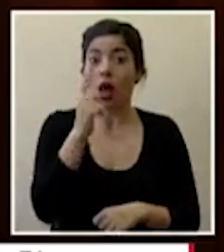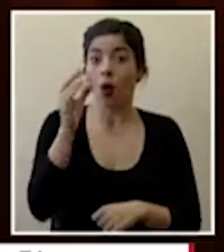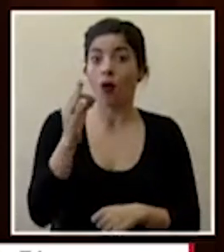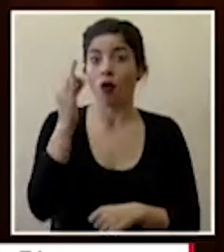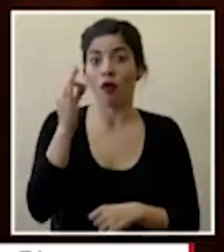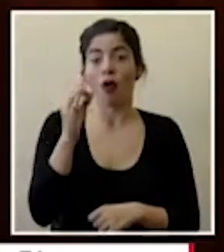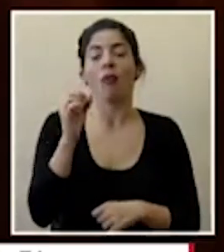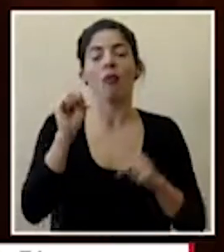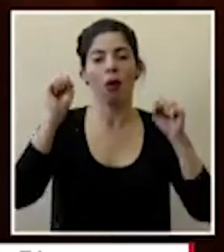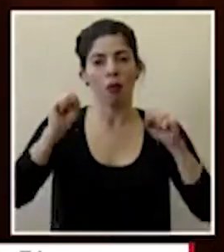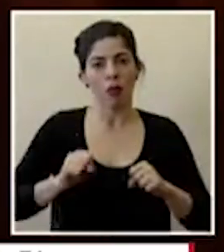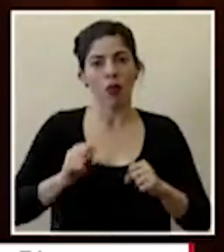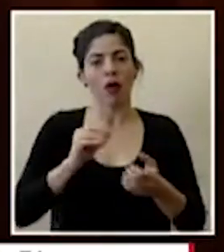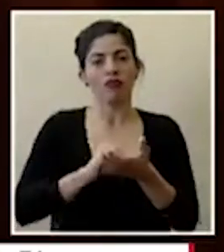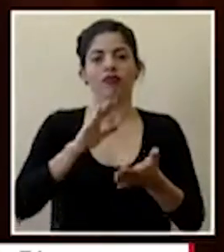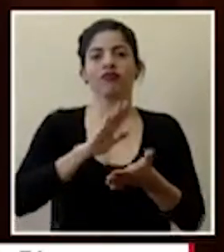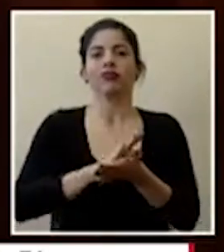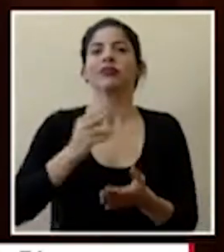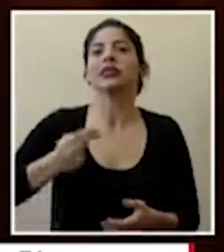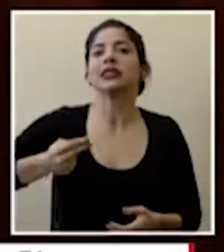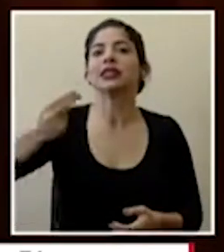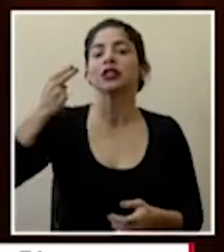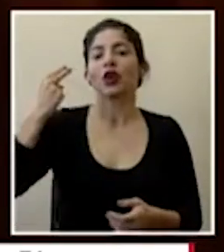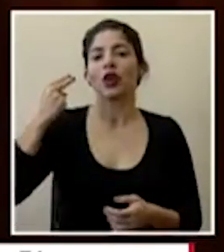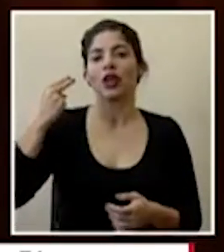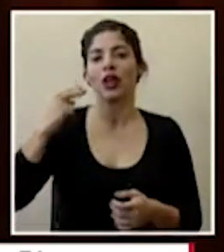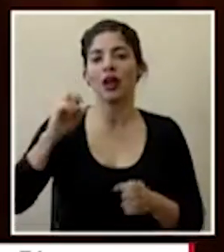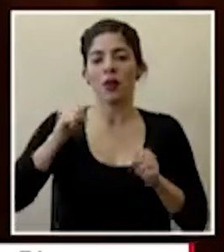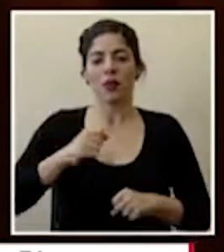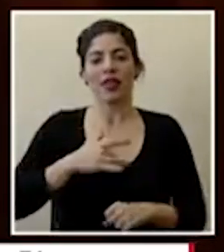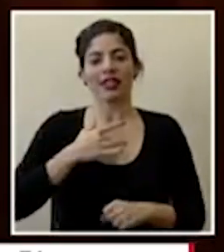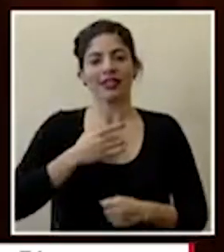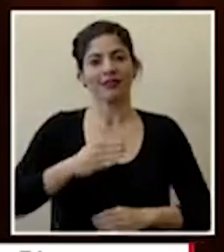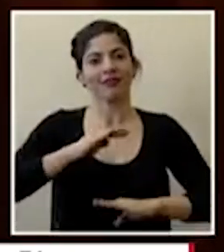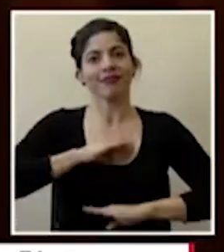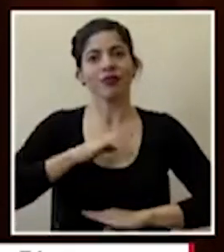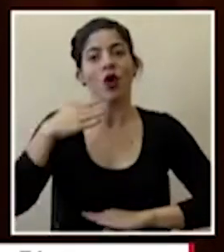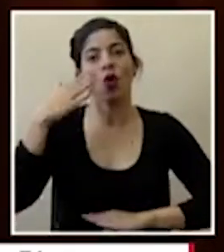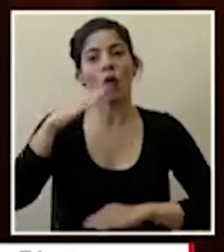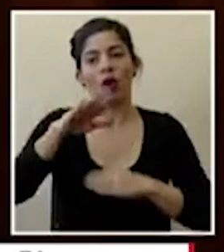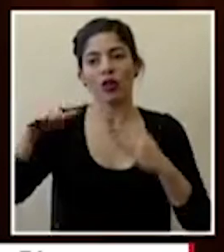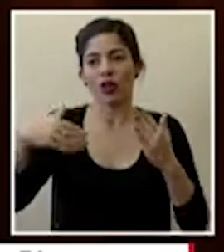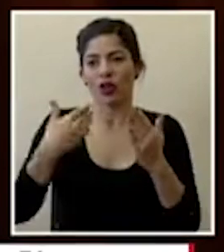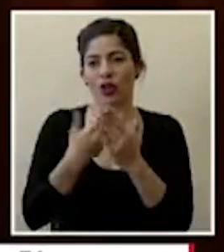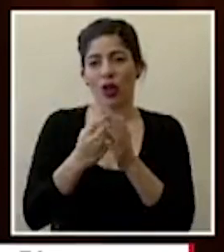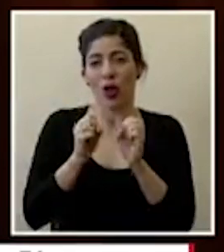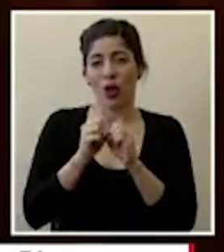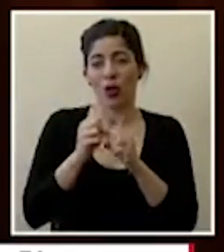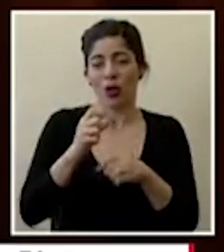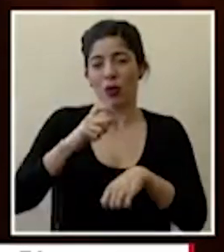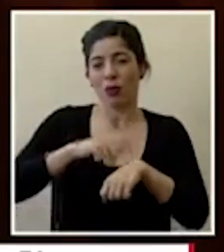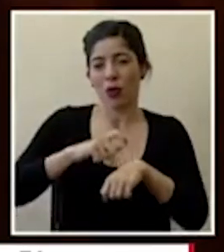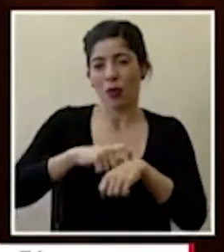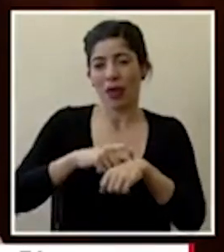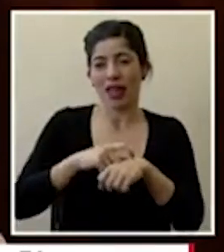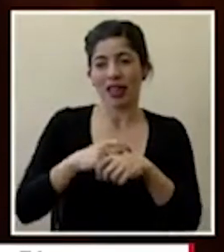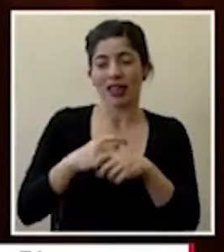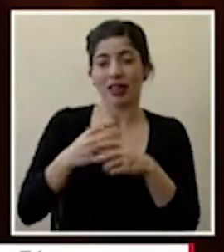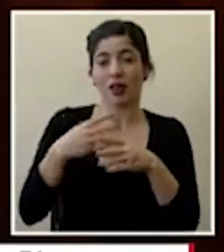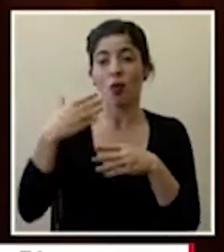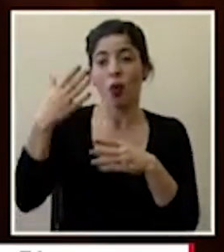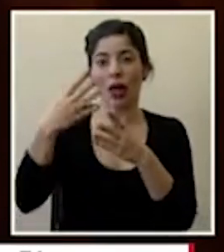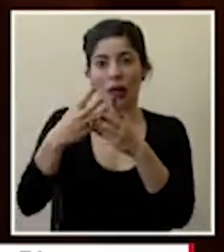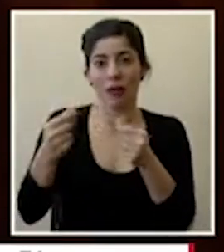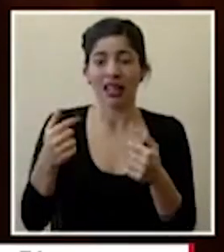sólo así podemos escribir una historia que podamos estar satisfechos una vez que ya pase todo este episodio que no ha sido para